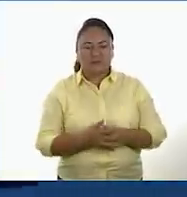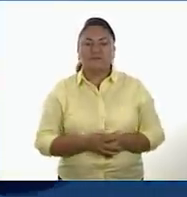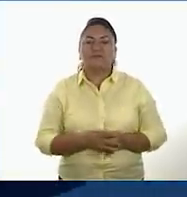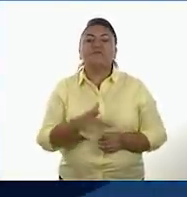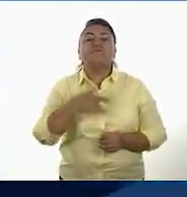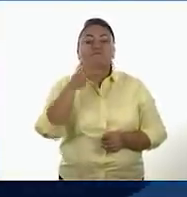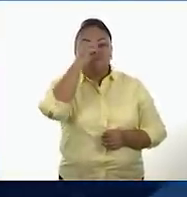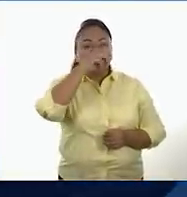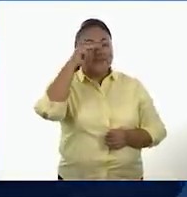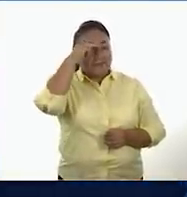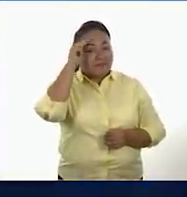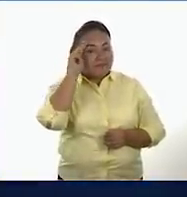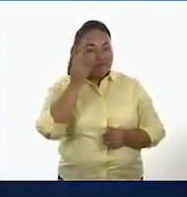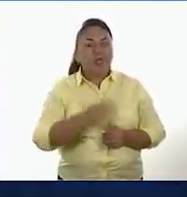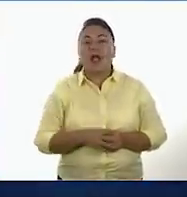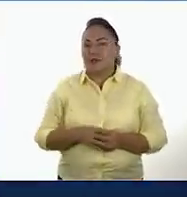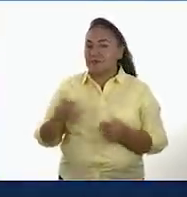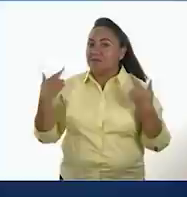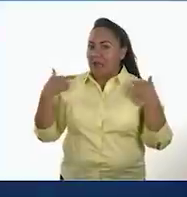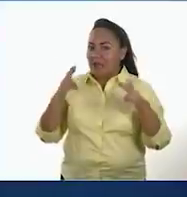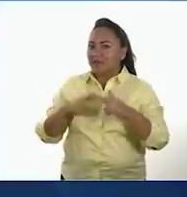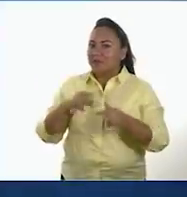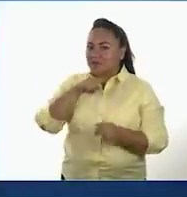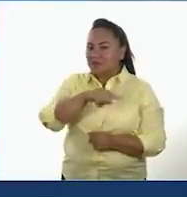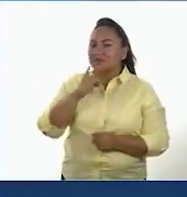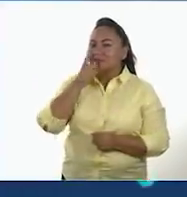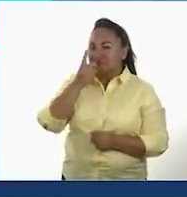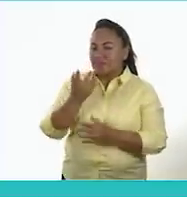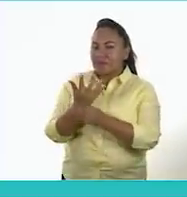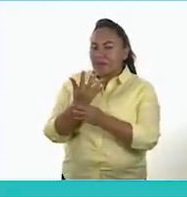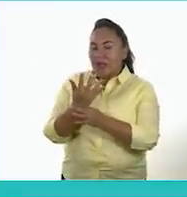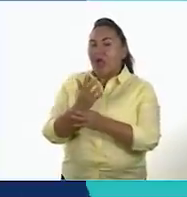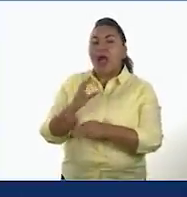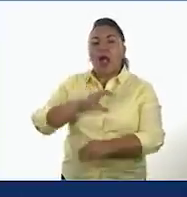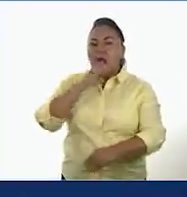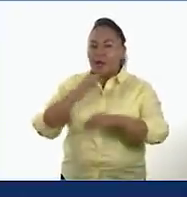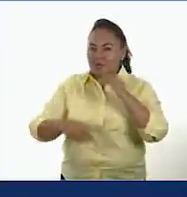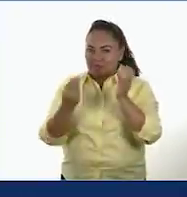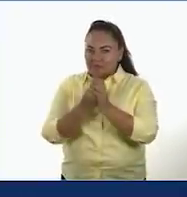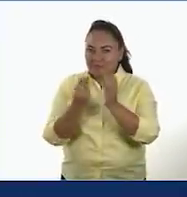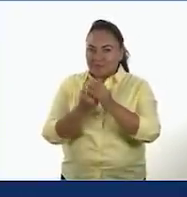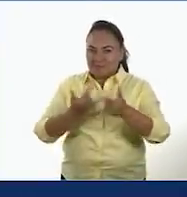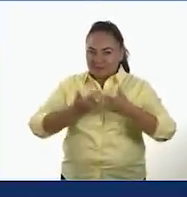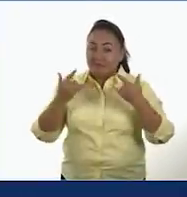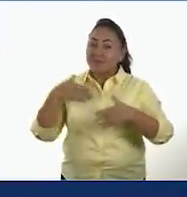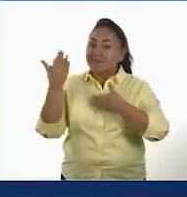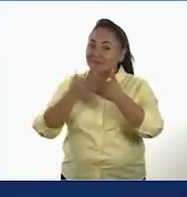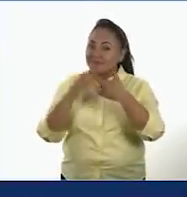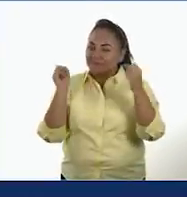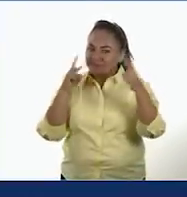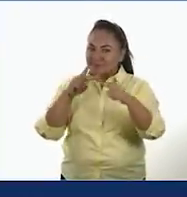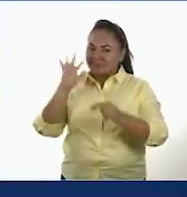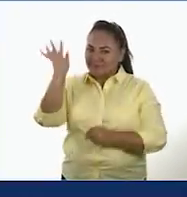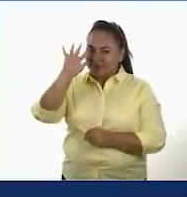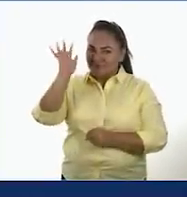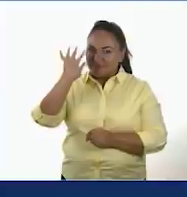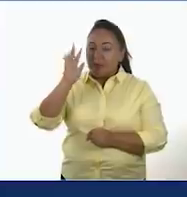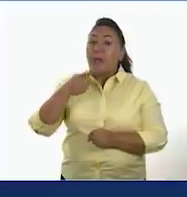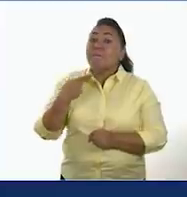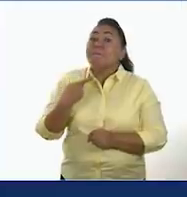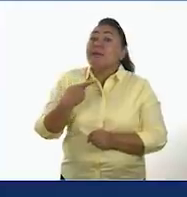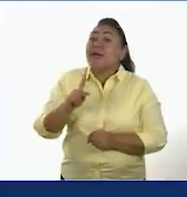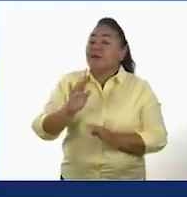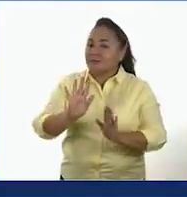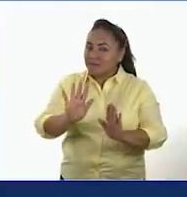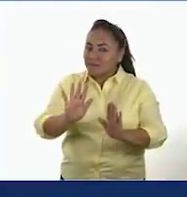Pues ya lo dijo el profesor Víctor Pérez, hemos terminado con la clase de historia y nos vemos hasta la próxima. la próxima. Pero